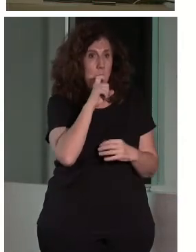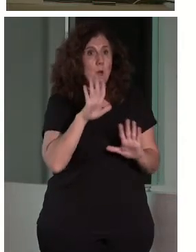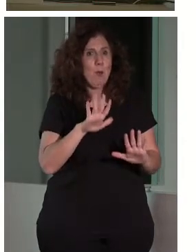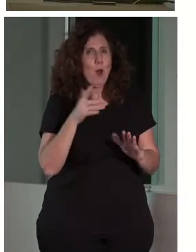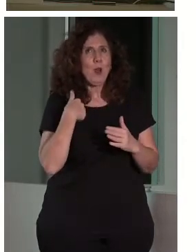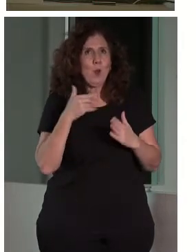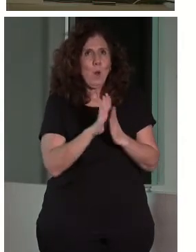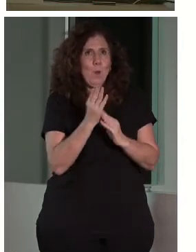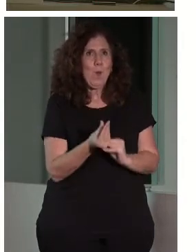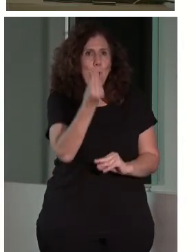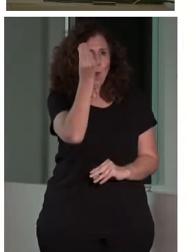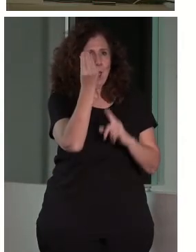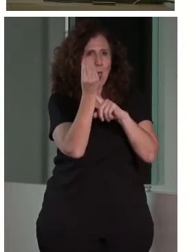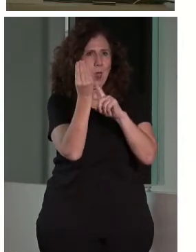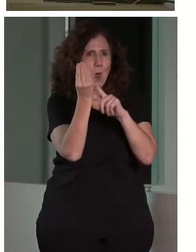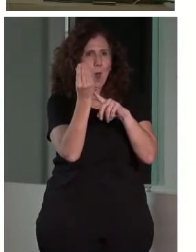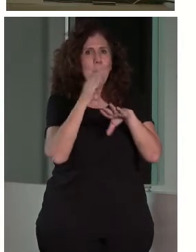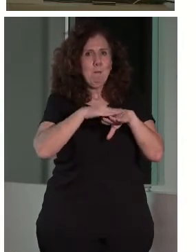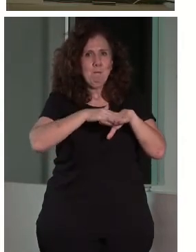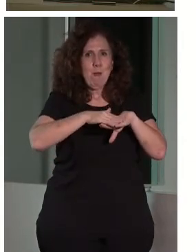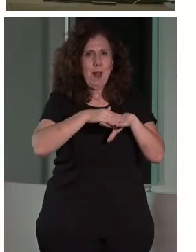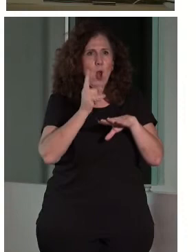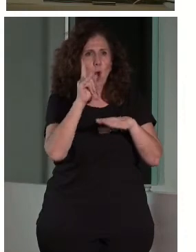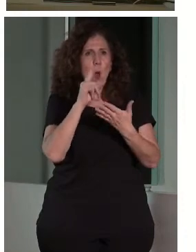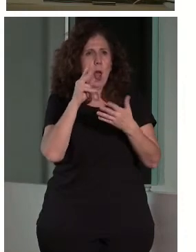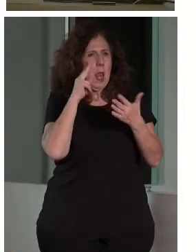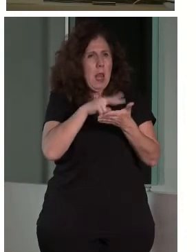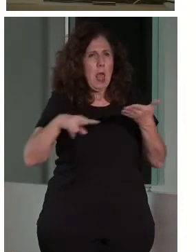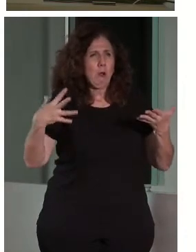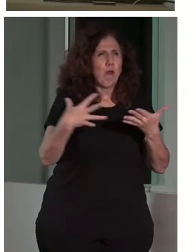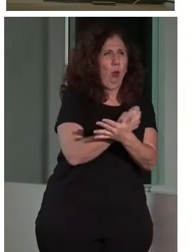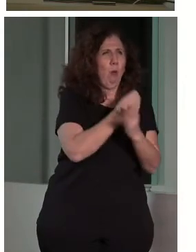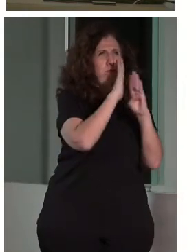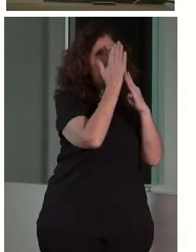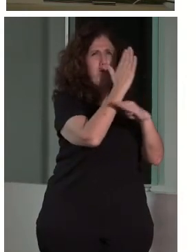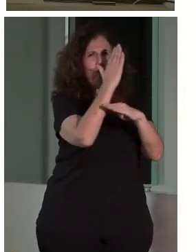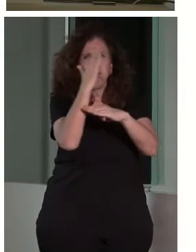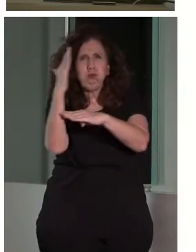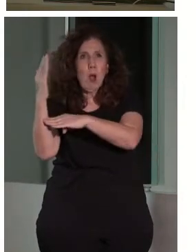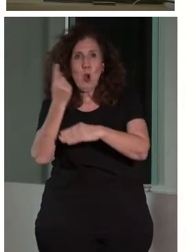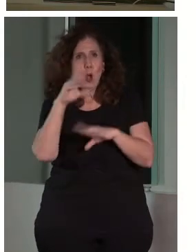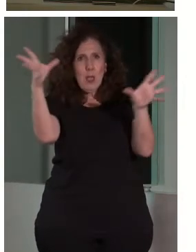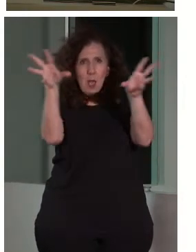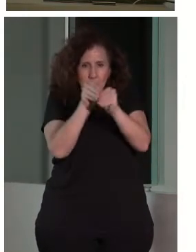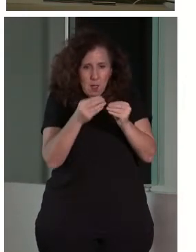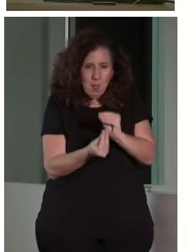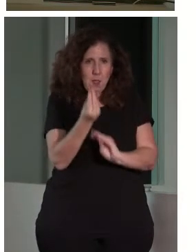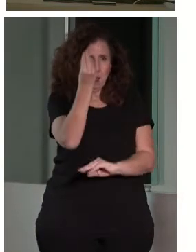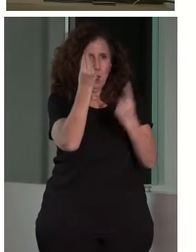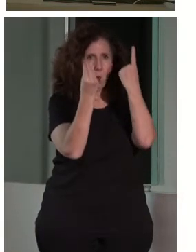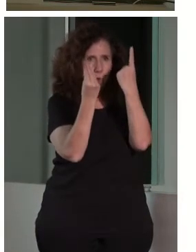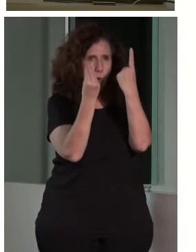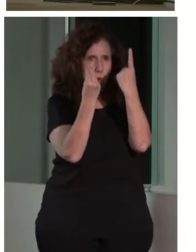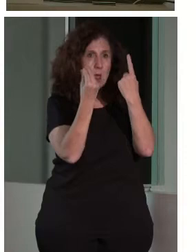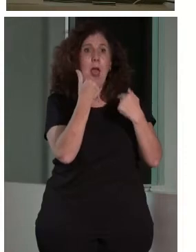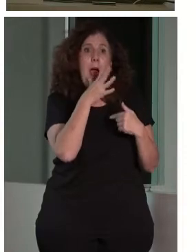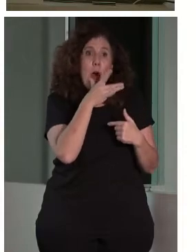publicación en la que no se tenga que ir leyendo absolutamente todo lo que he publicado en muchos sitios, aunque posteriormente han salido cosas muy interesantes. Ahora